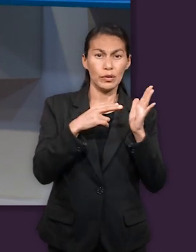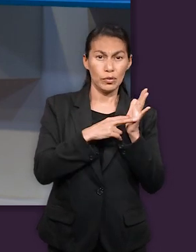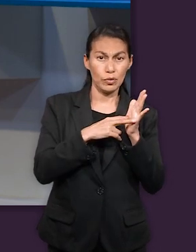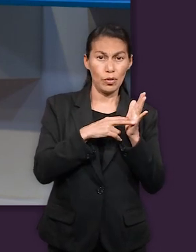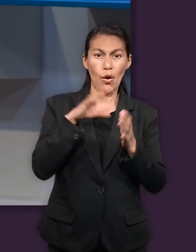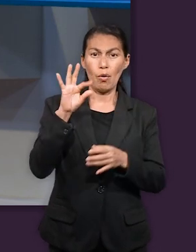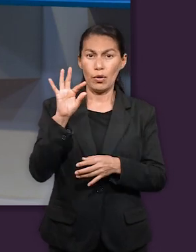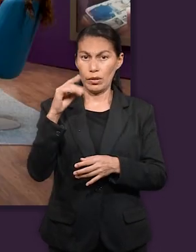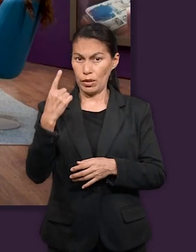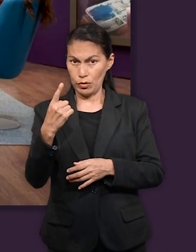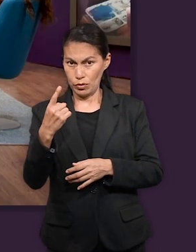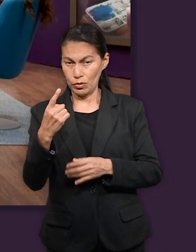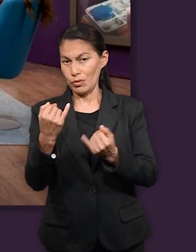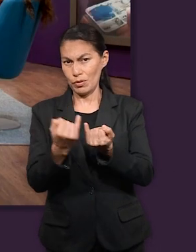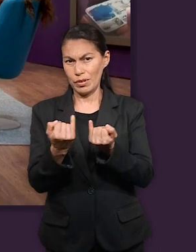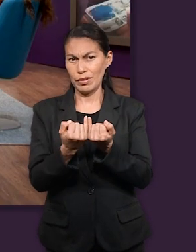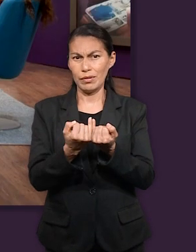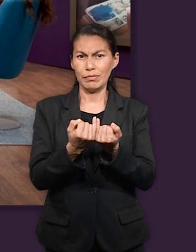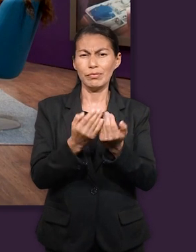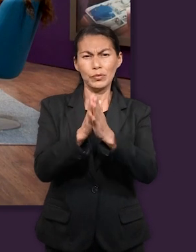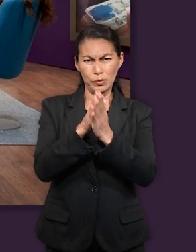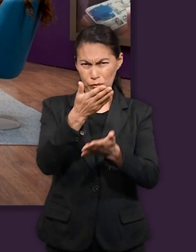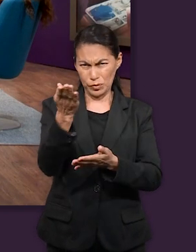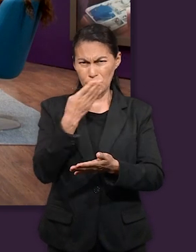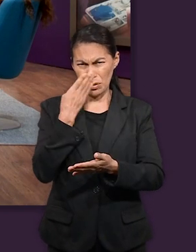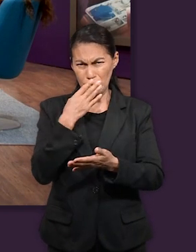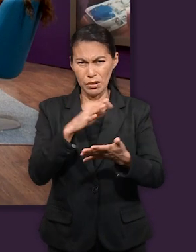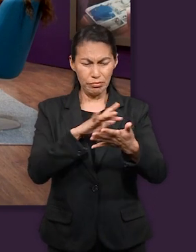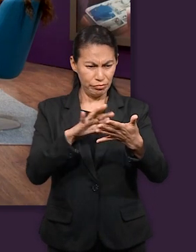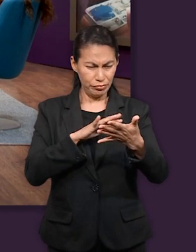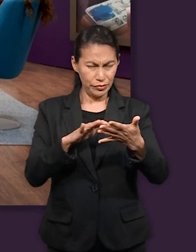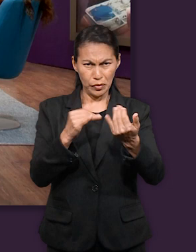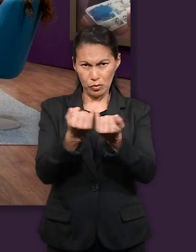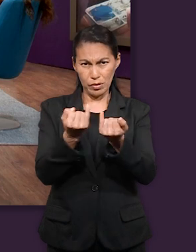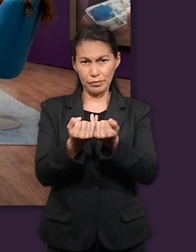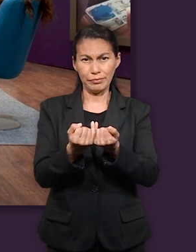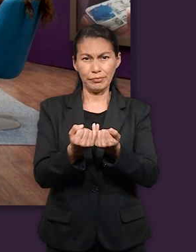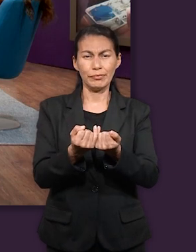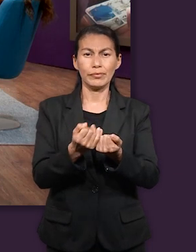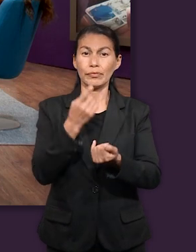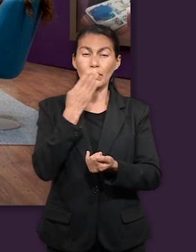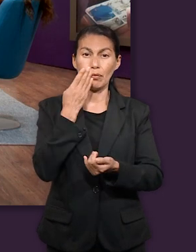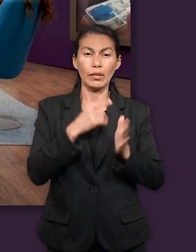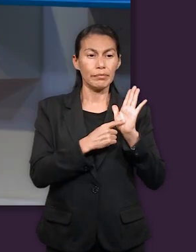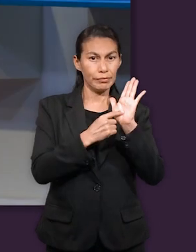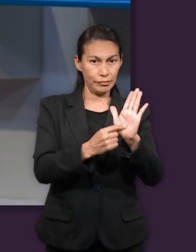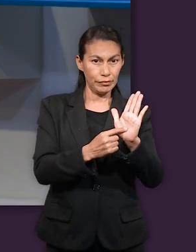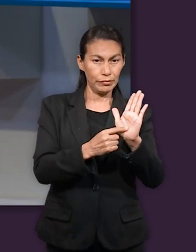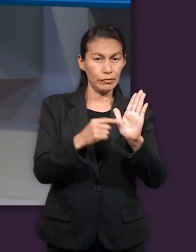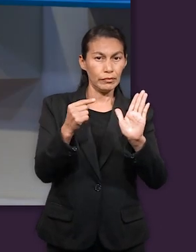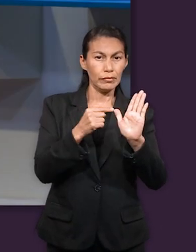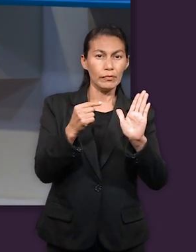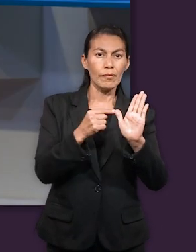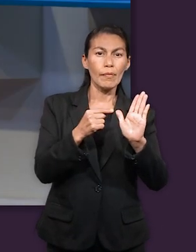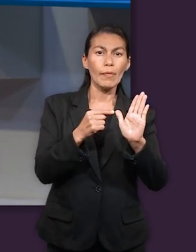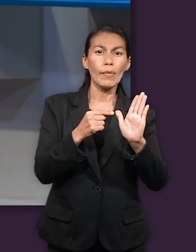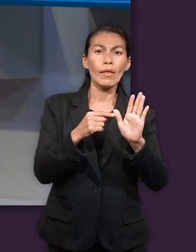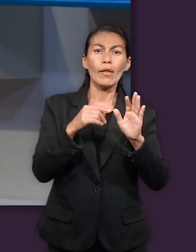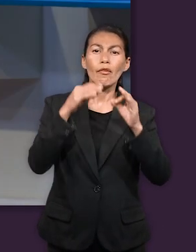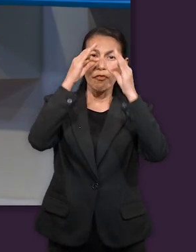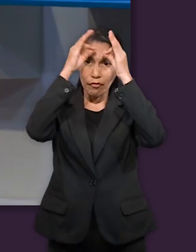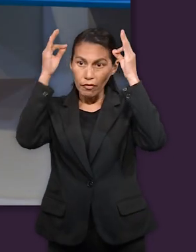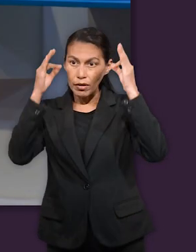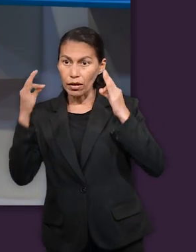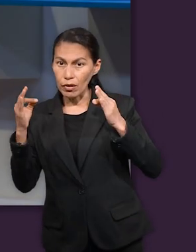Génesis capítulo 41 el versículo 41 también. Si tienen sus Biblias les pedimos que nos acompañen con su